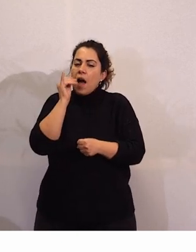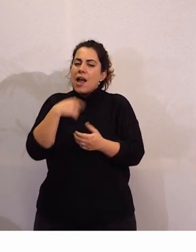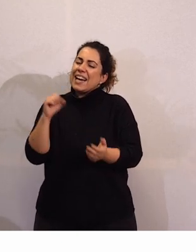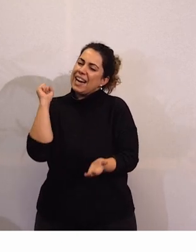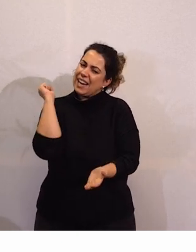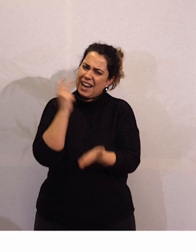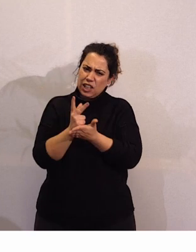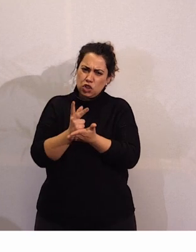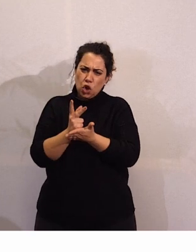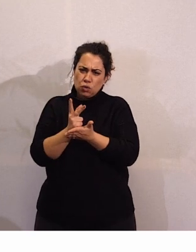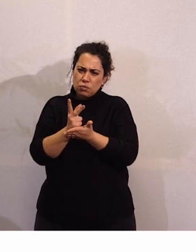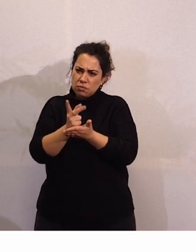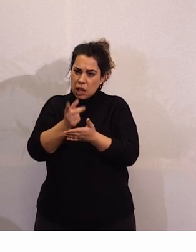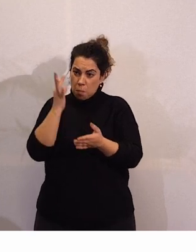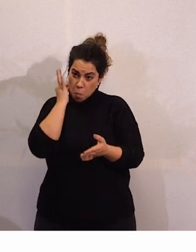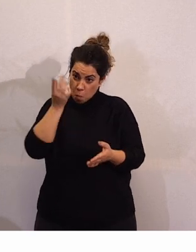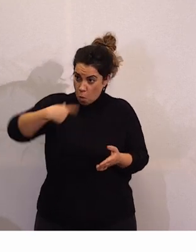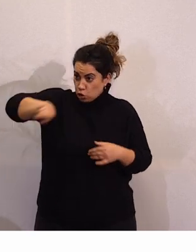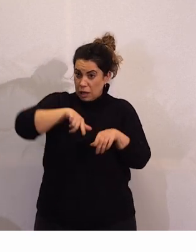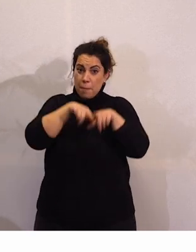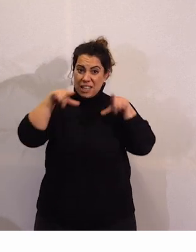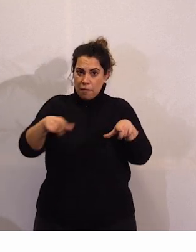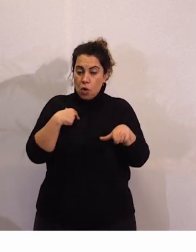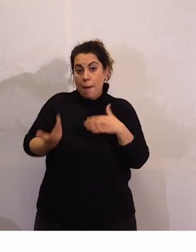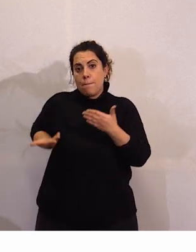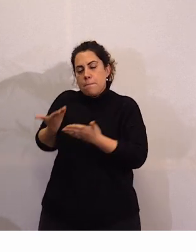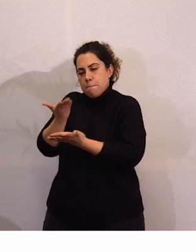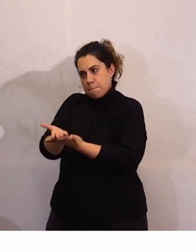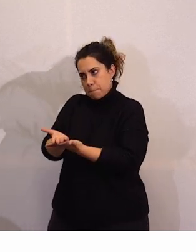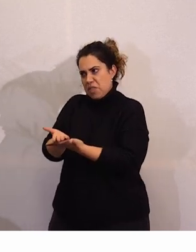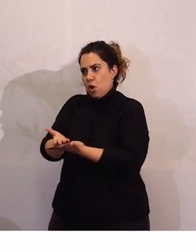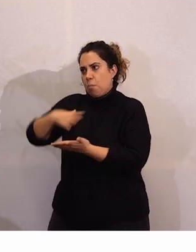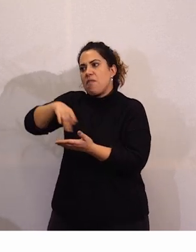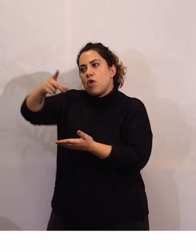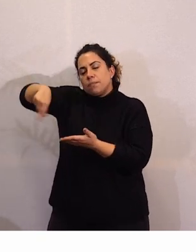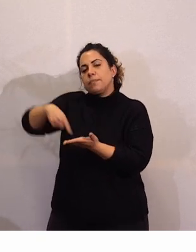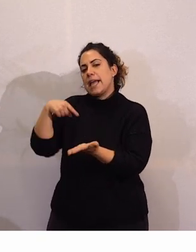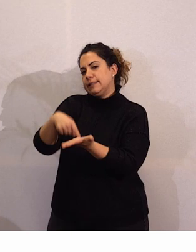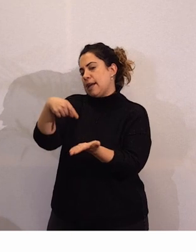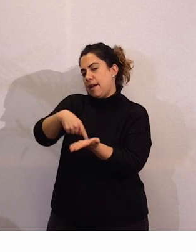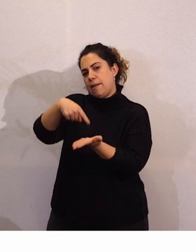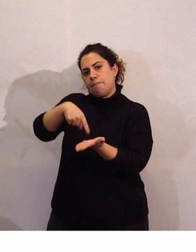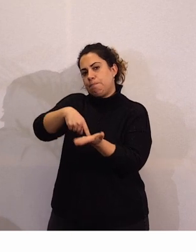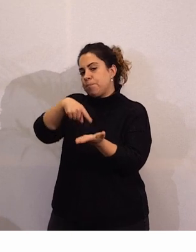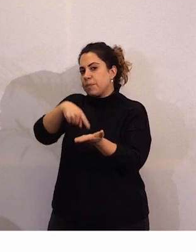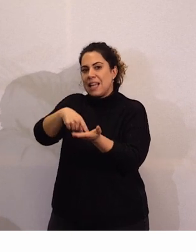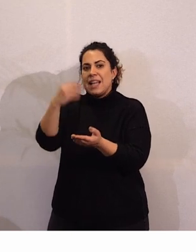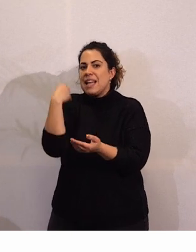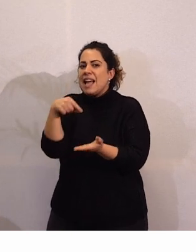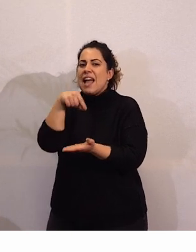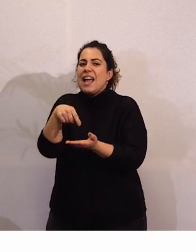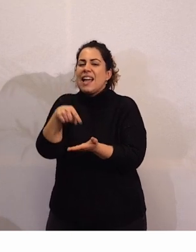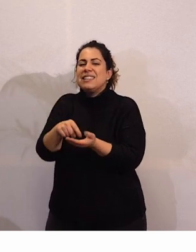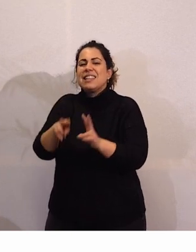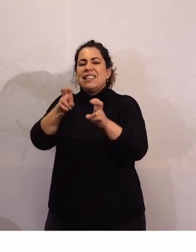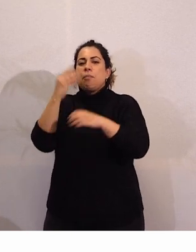todas y vosotras desde la plataforma os pido que exijáis exijáis la regulación de la